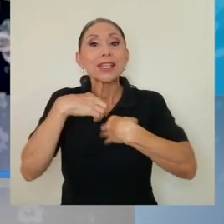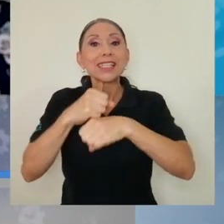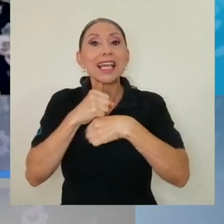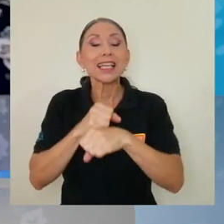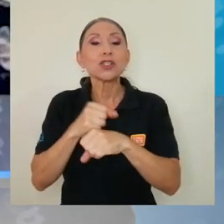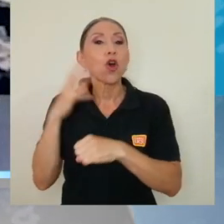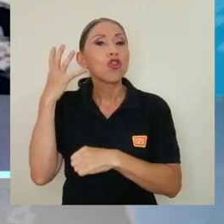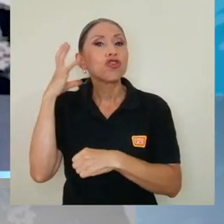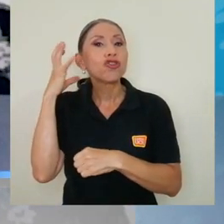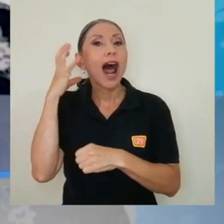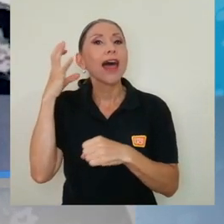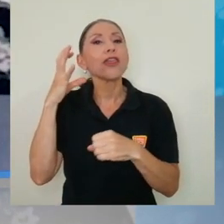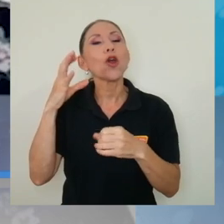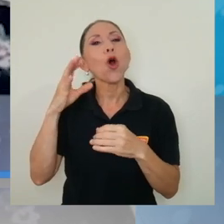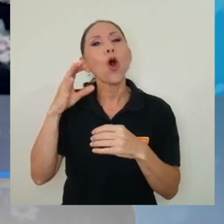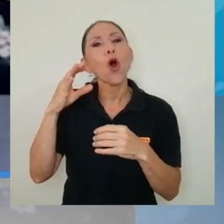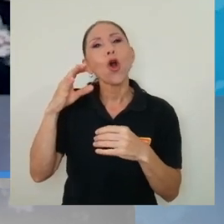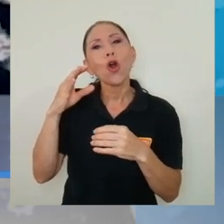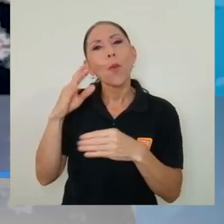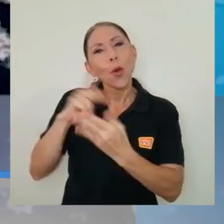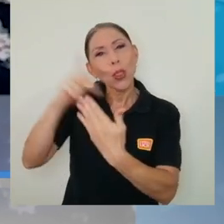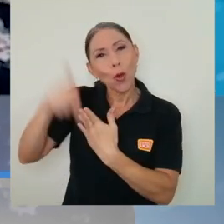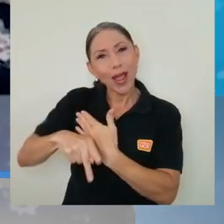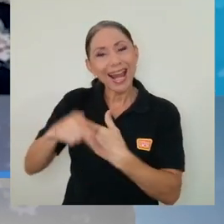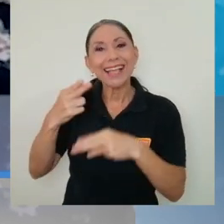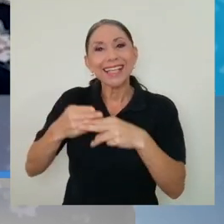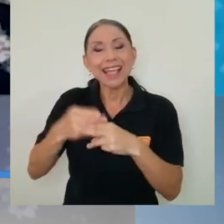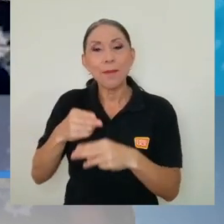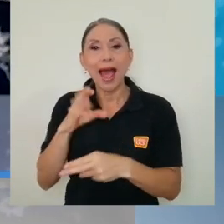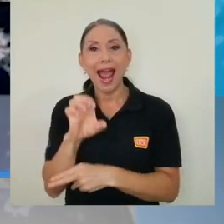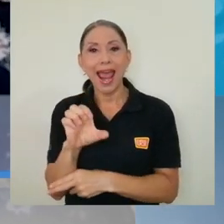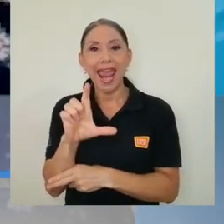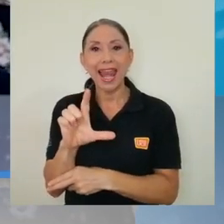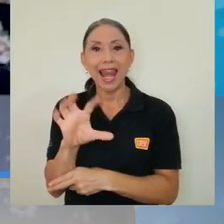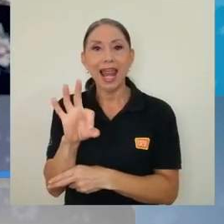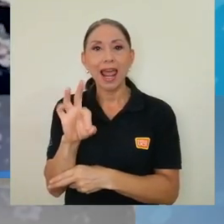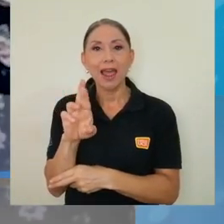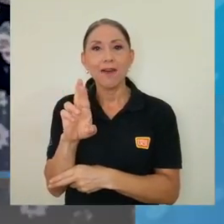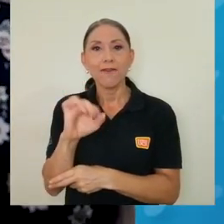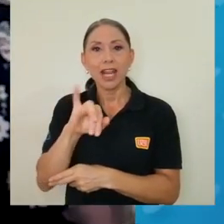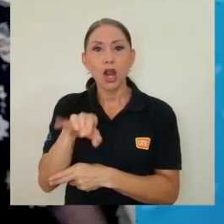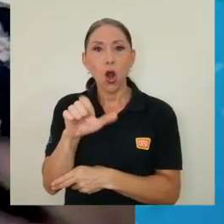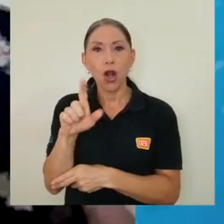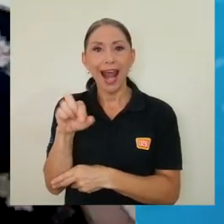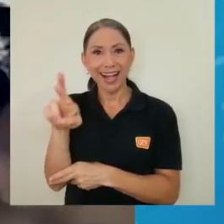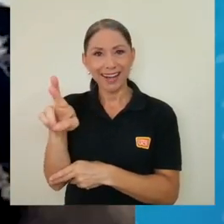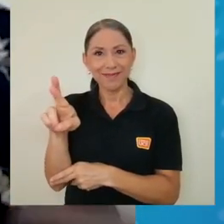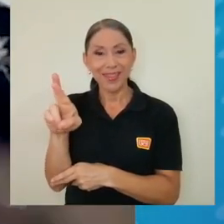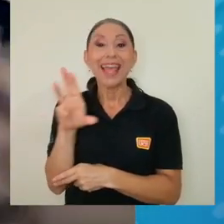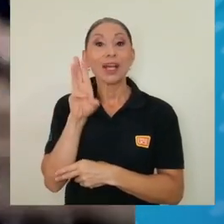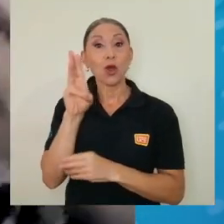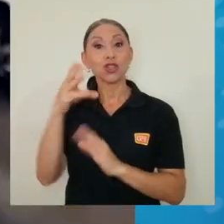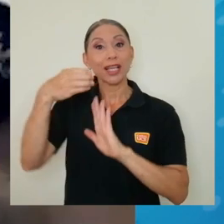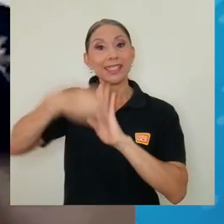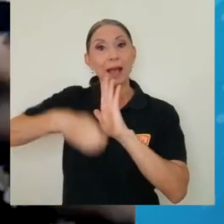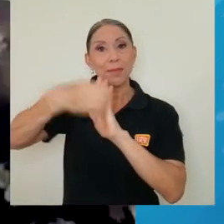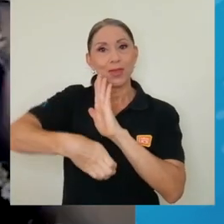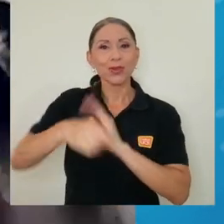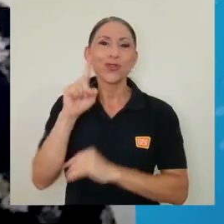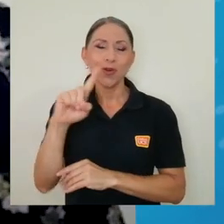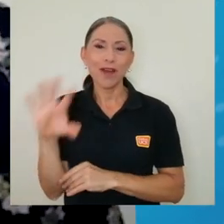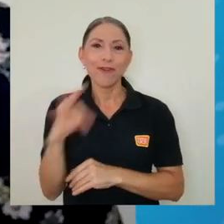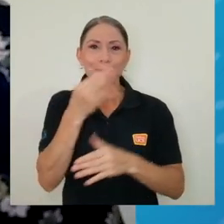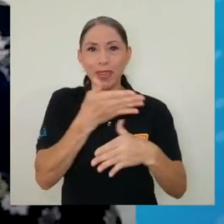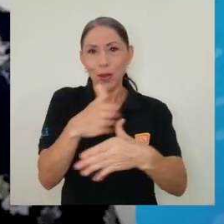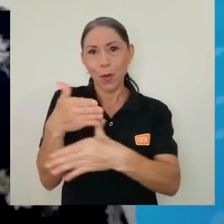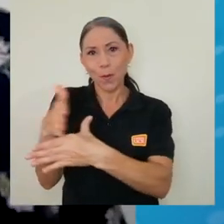radionovela que se llama El Frijolar, que tiene seis capítulos y que es una forma también de compartir y de